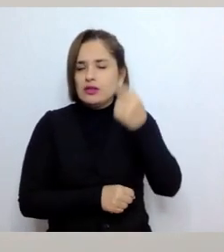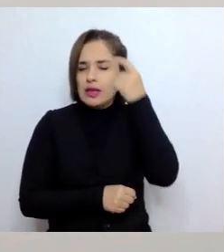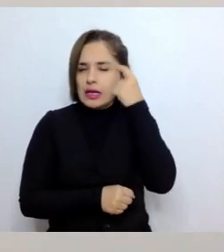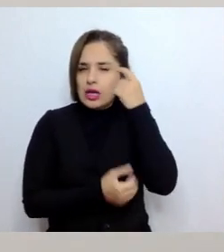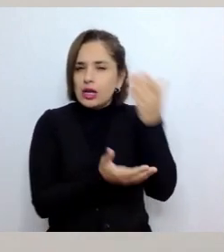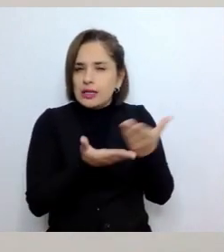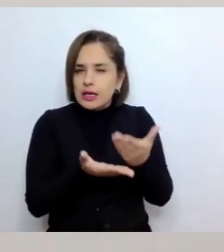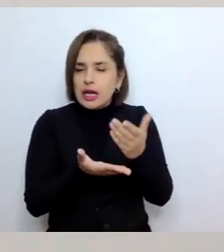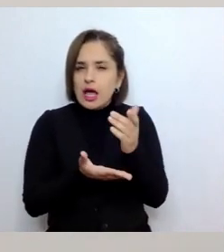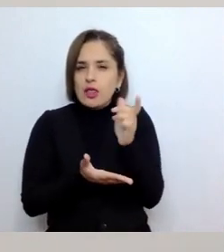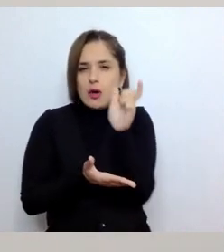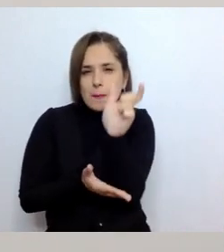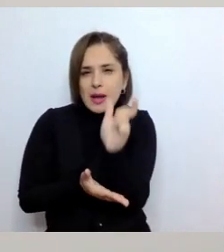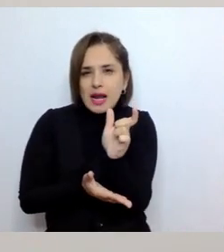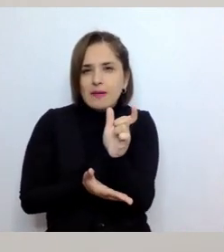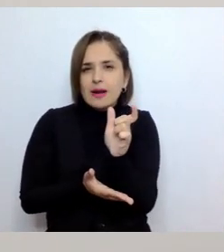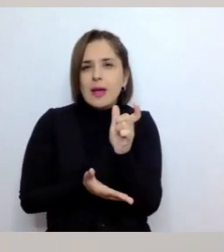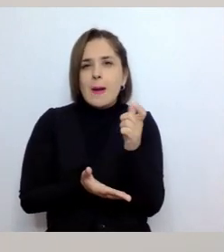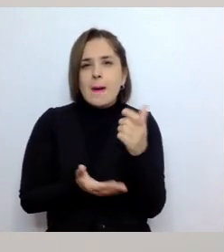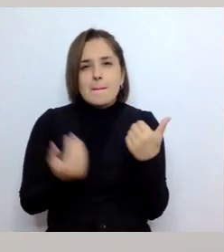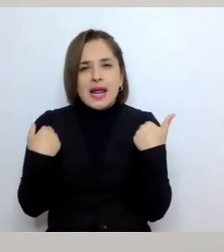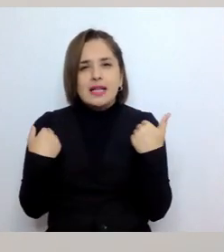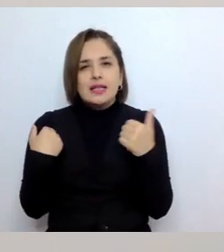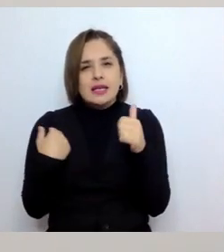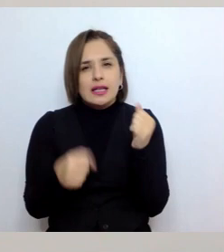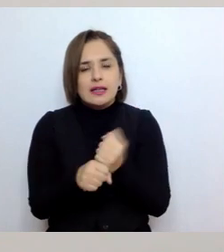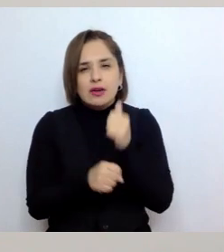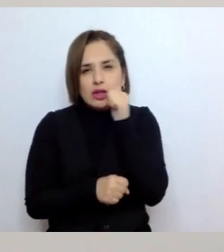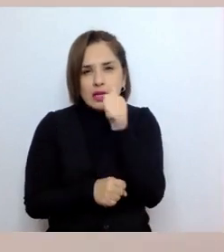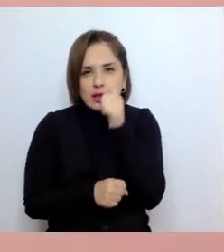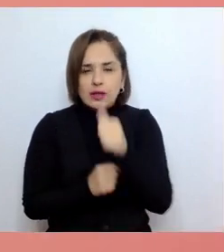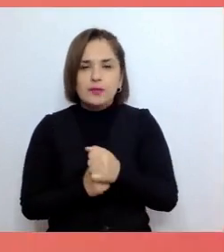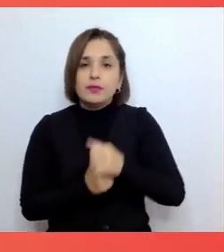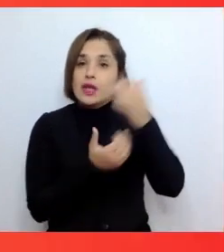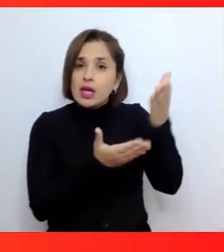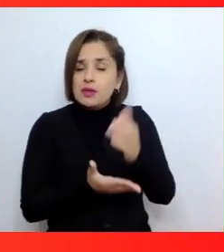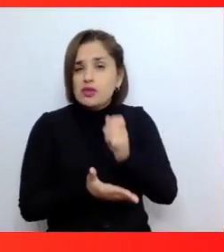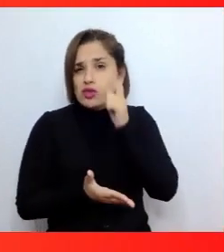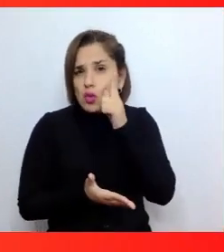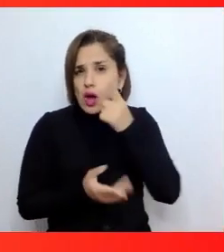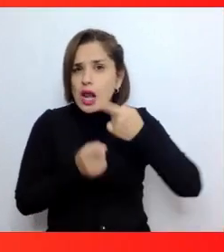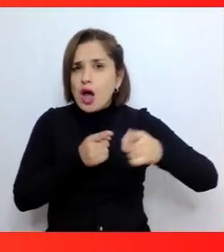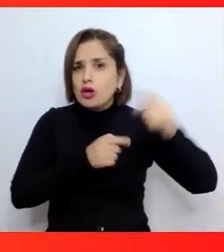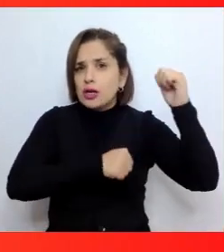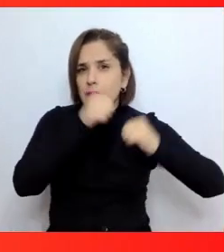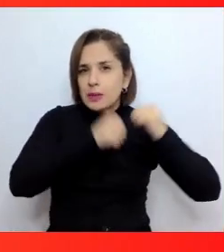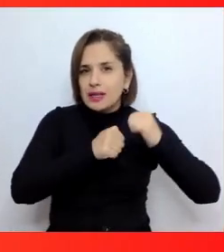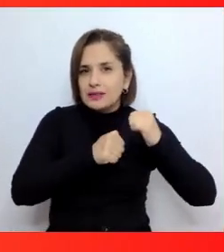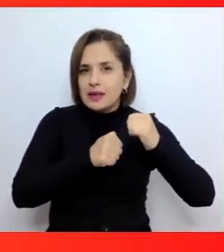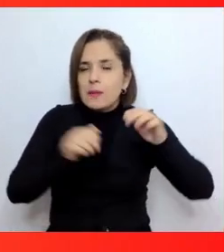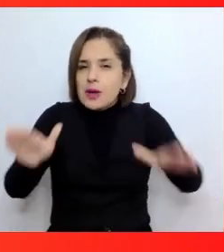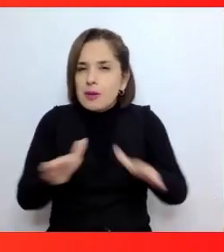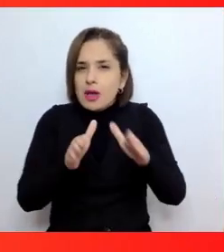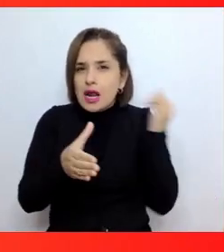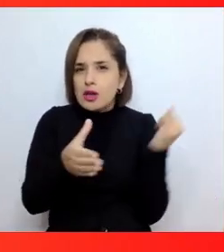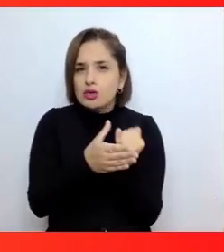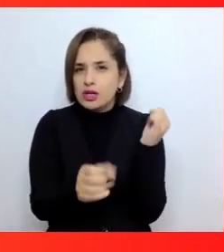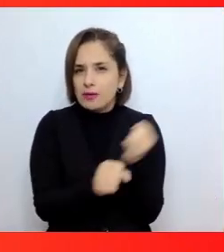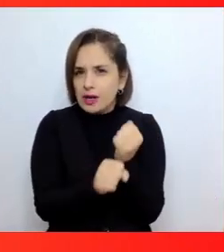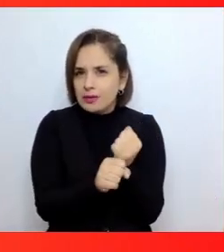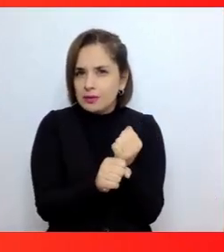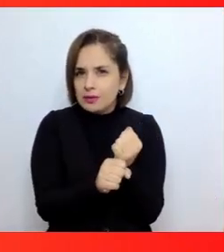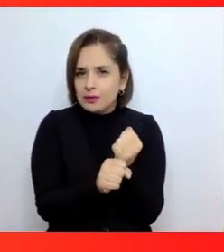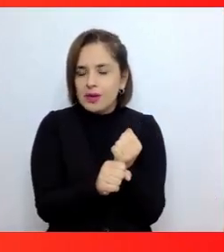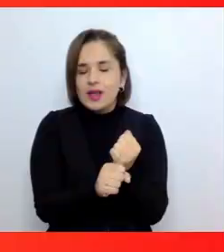creemos que nos han entregado conceptos que son súper prácticos para el día a día. ¿Qué invitación les harían a otras organizaciones para promover la